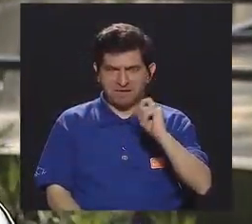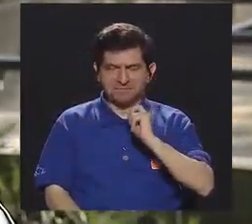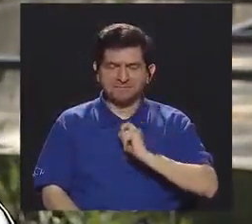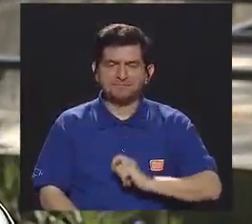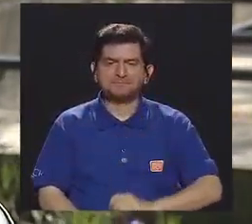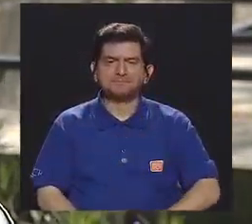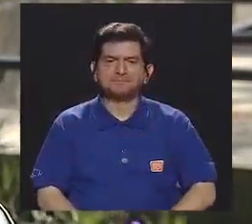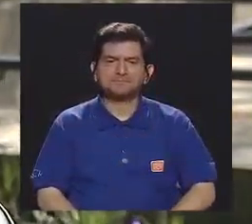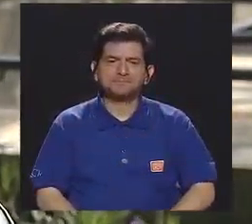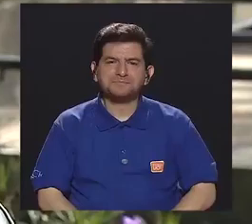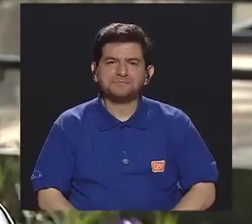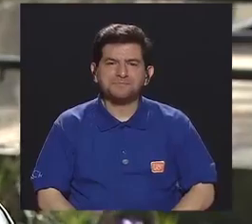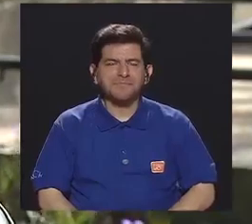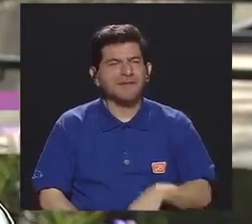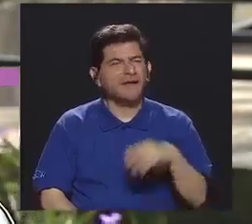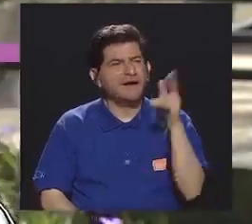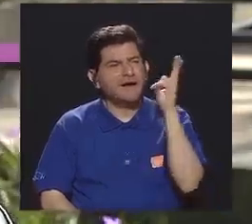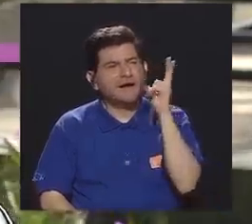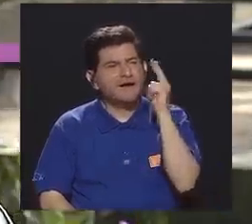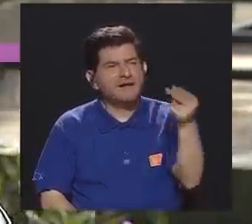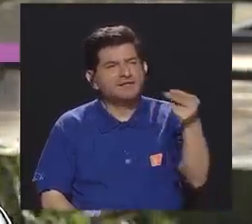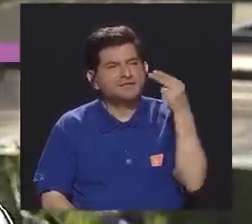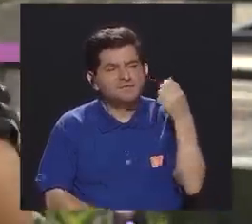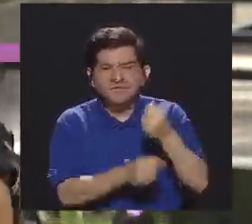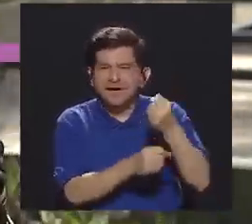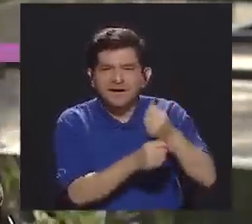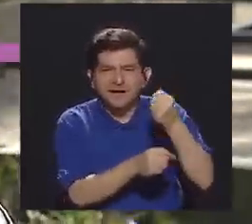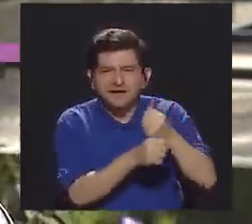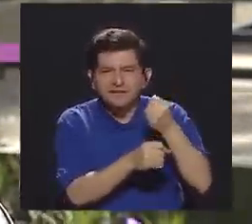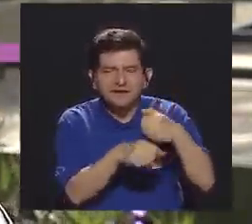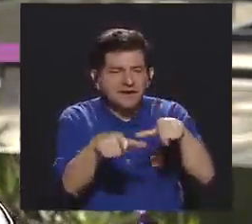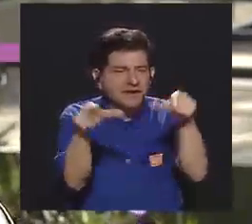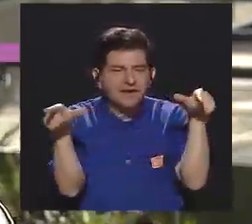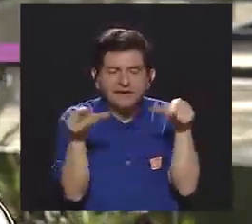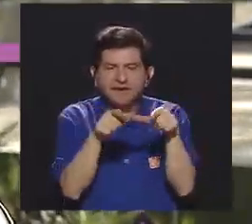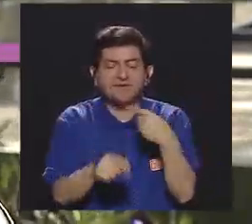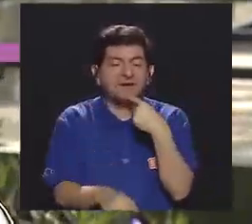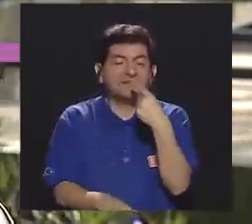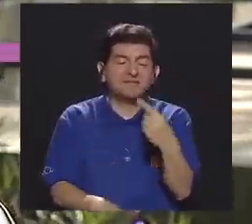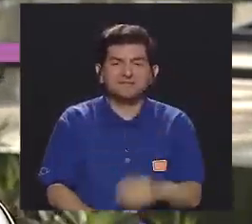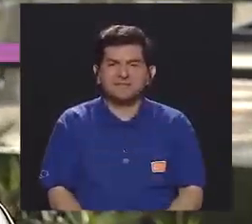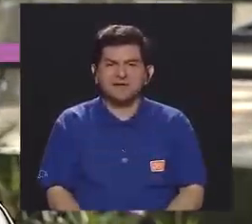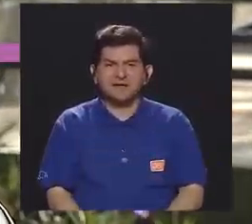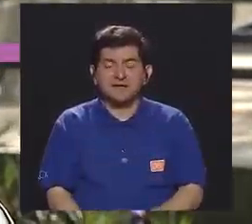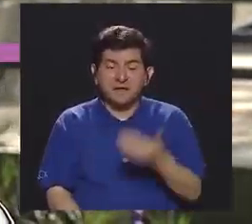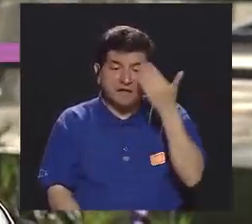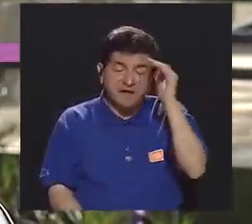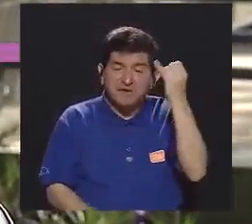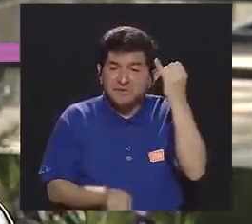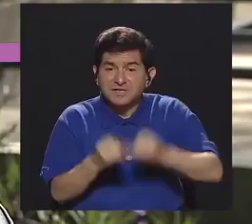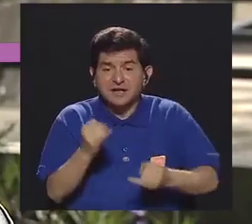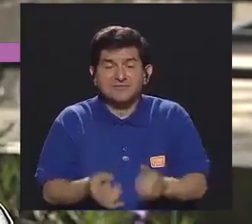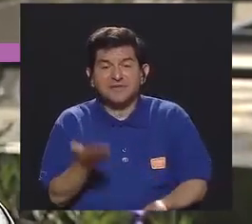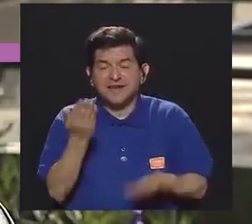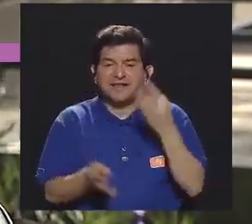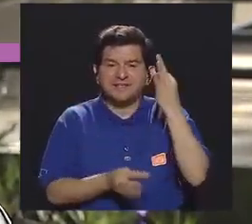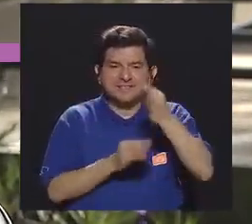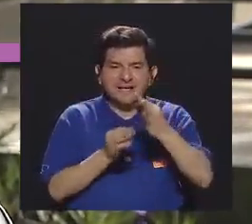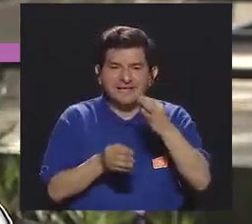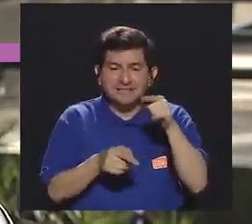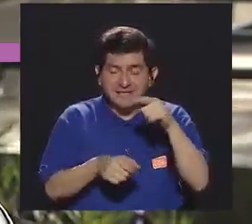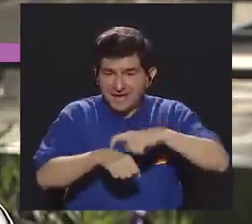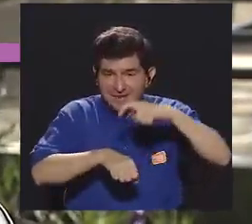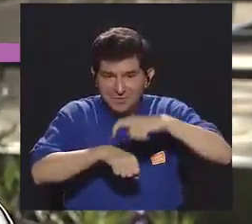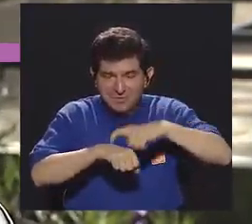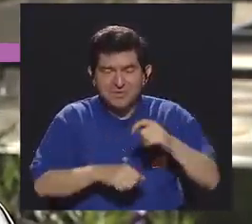se escuchaban historias mientras estaban trabajando en la huerta, en las que ellas decían, bueno, no sé si al final terminamos dando como